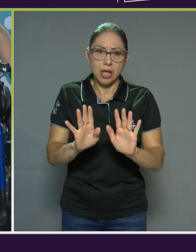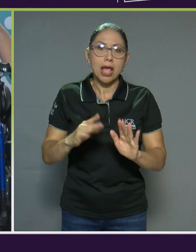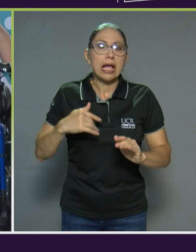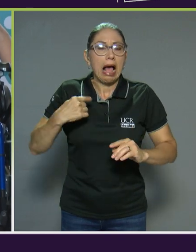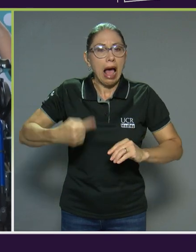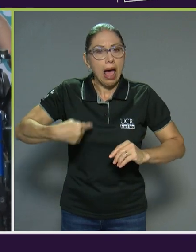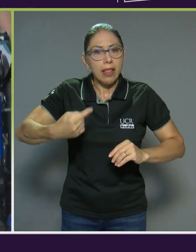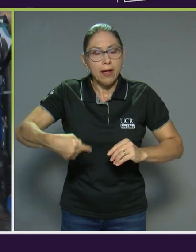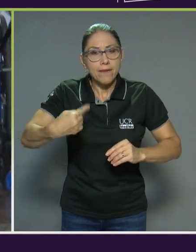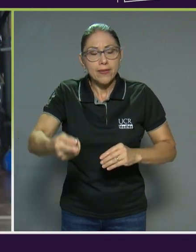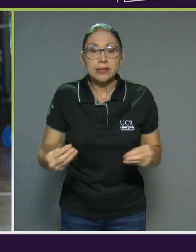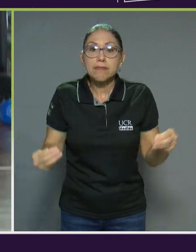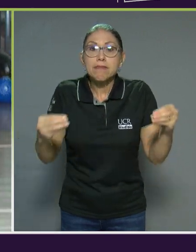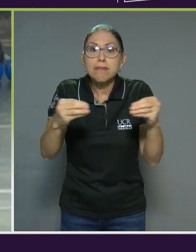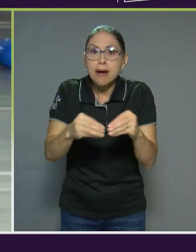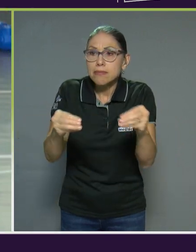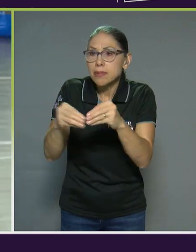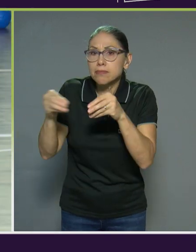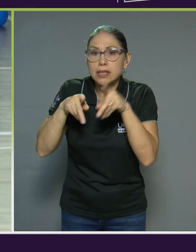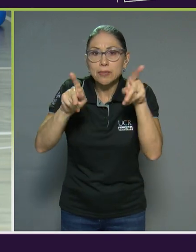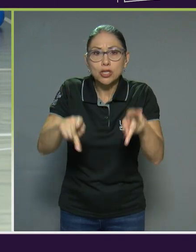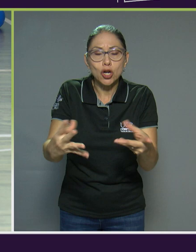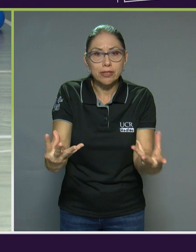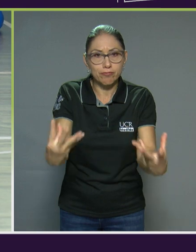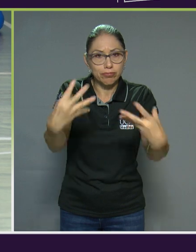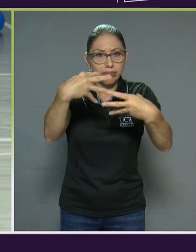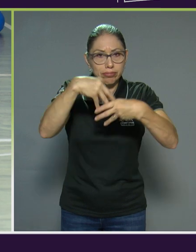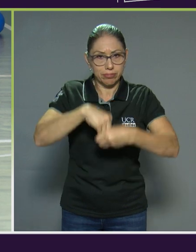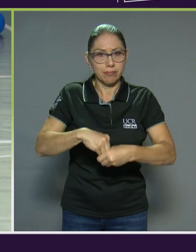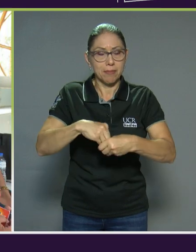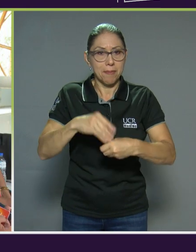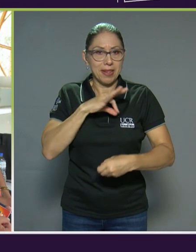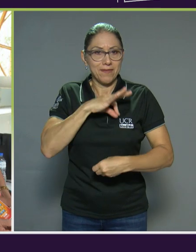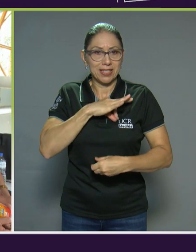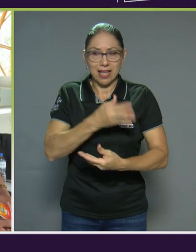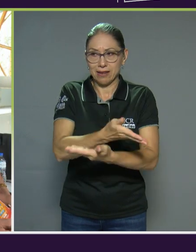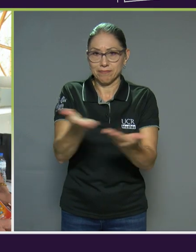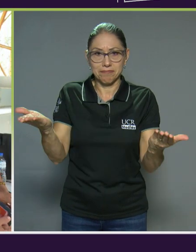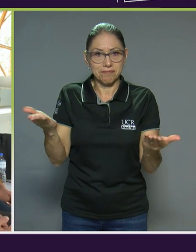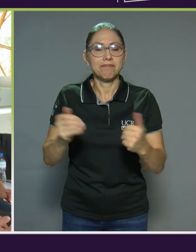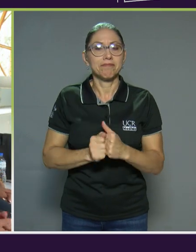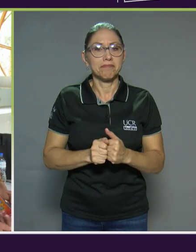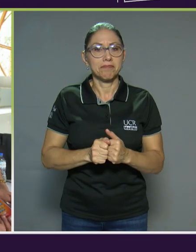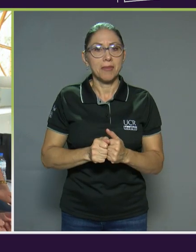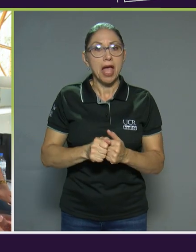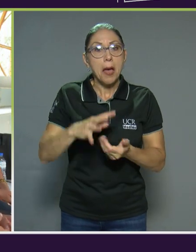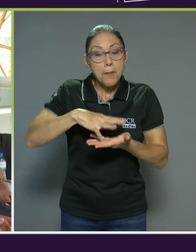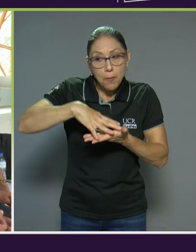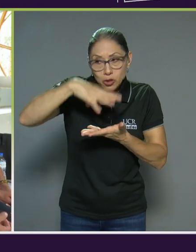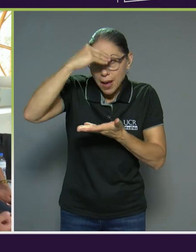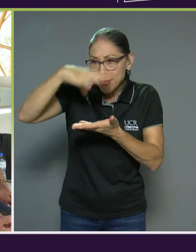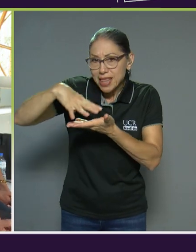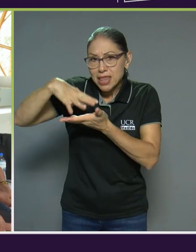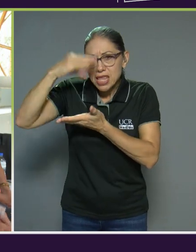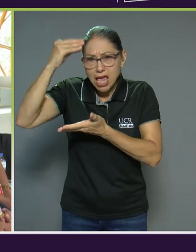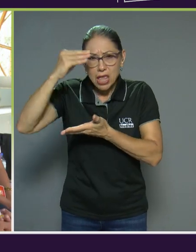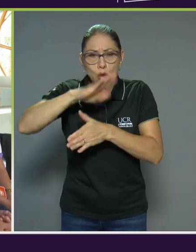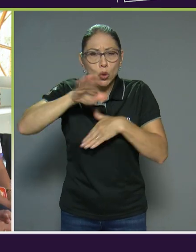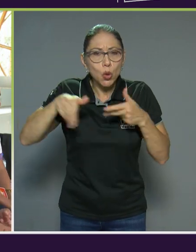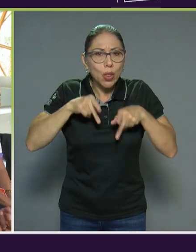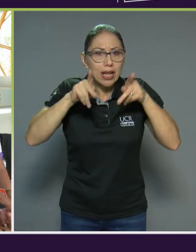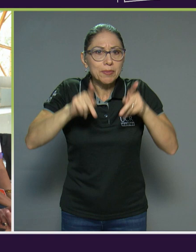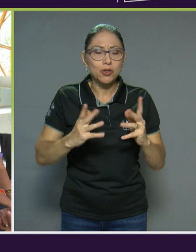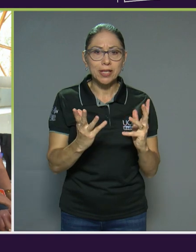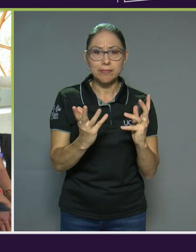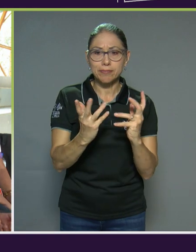vayan haciendo una mayor inclusión para beneficiar a toda esta población. Vamos aprendiendo a adaptarnos todos y creo que es